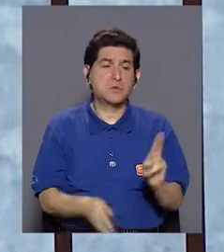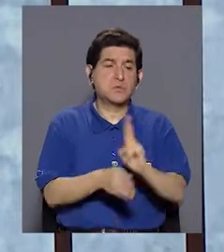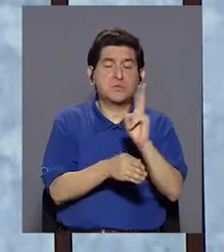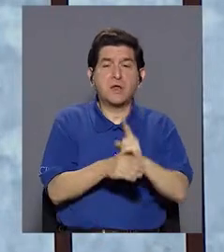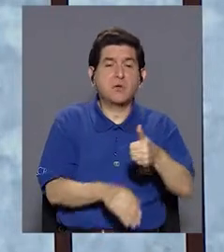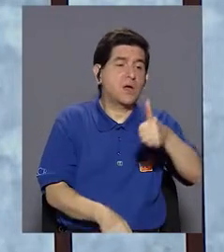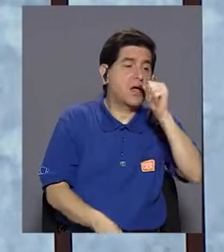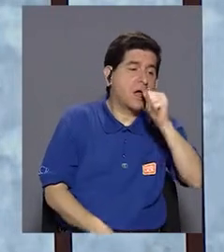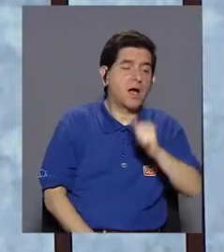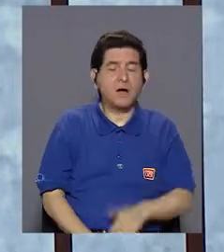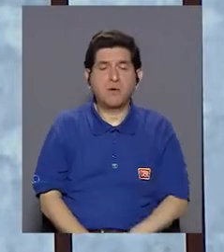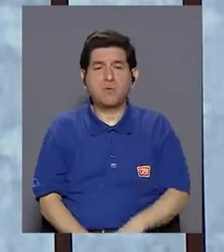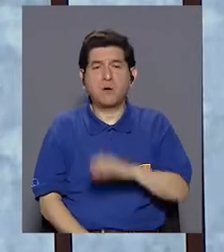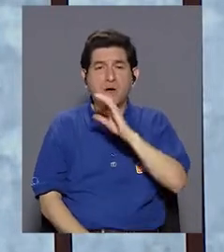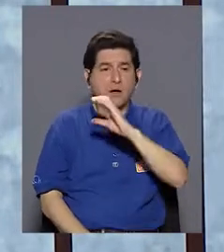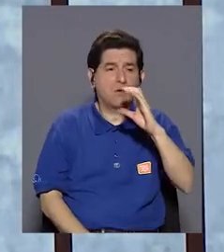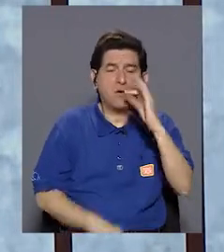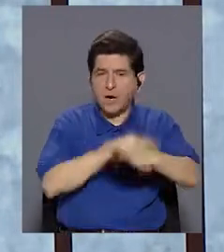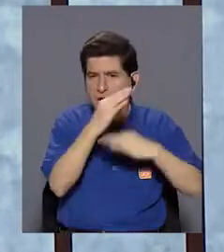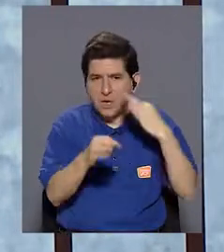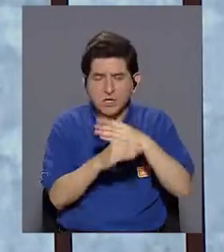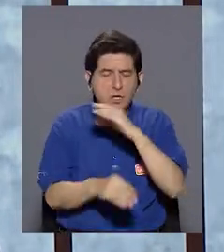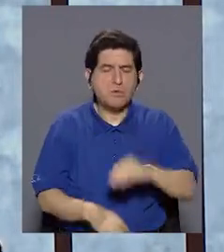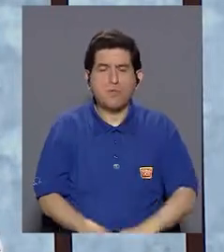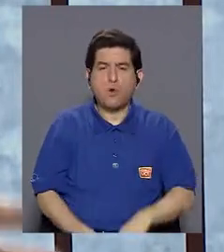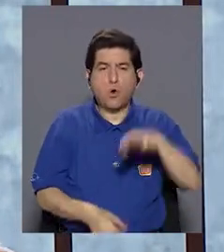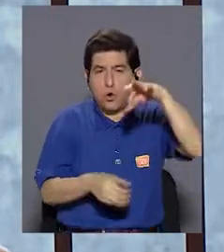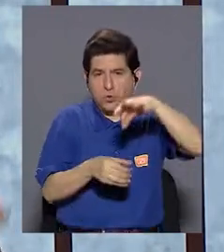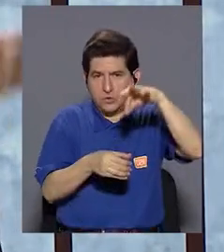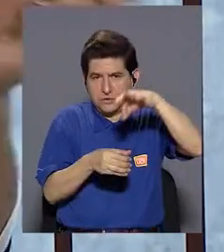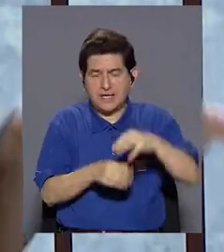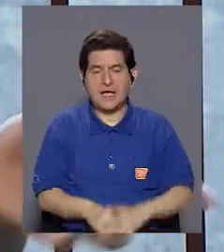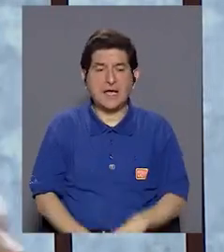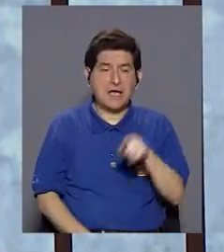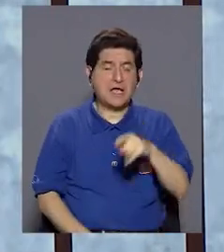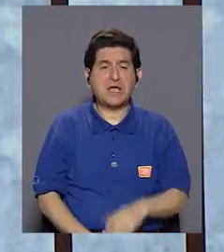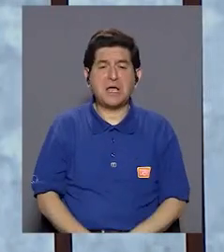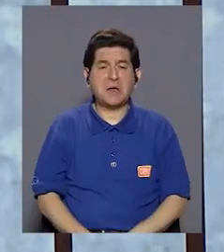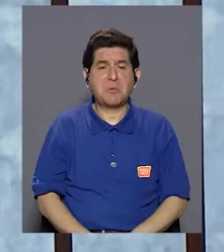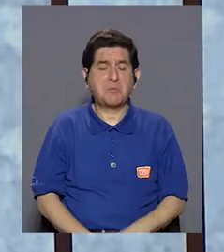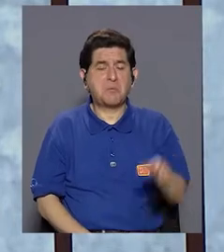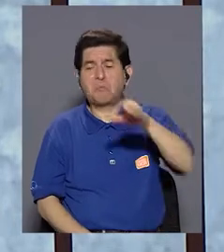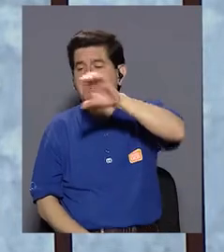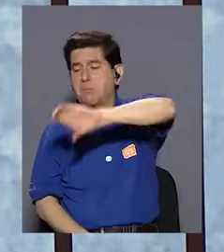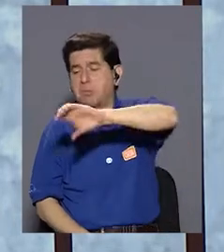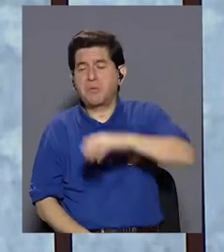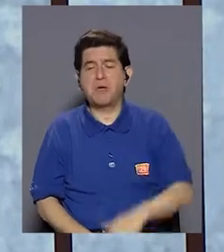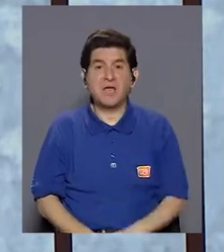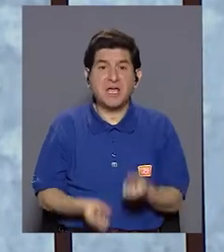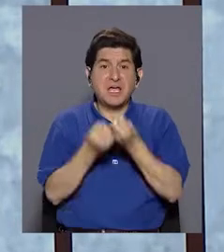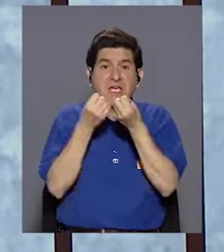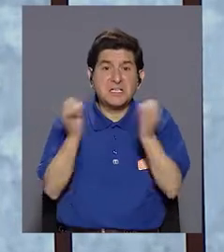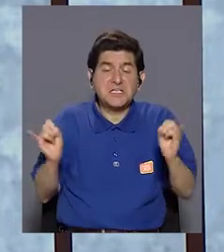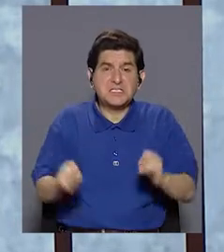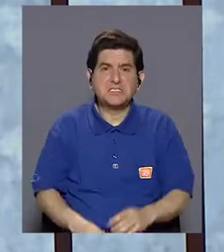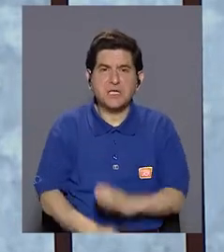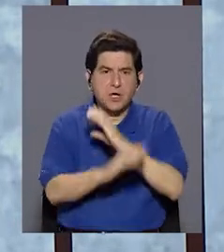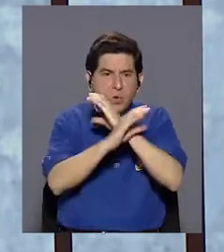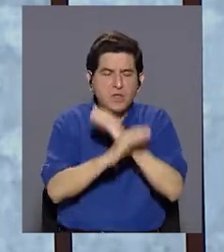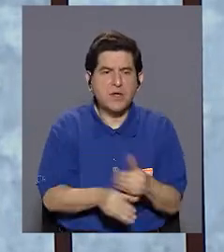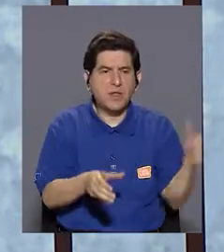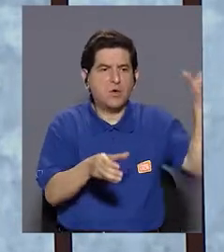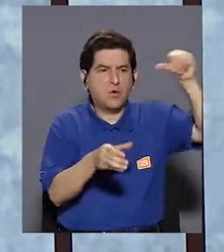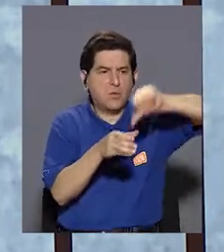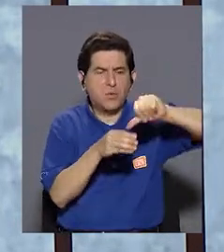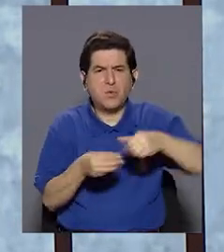aguas, de refrescos, de tés, los desocupamos y ahí sin ninguna precaución trasladamos todo